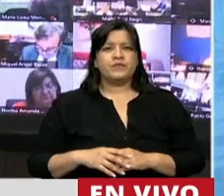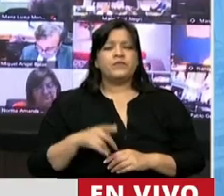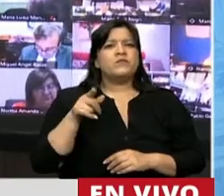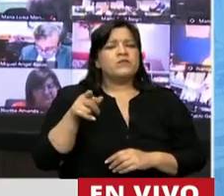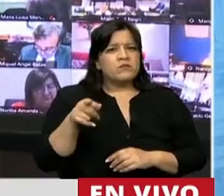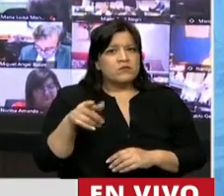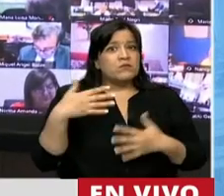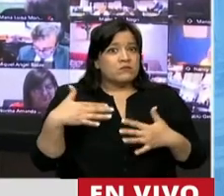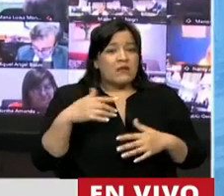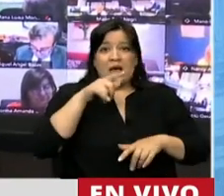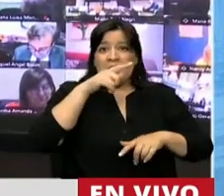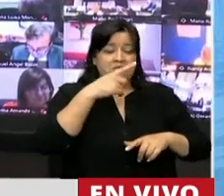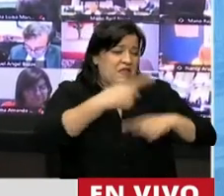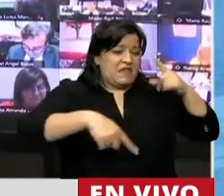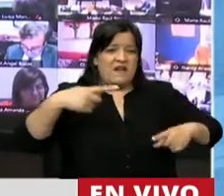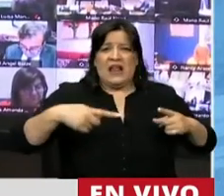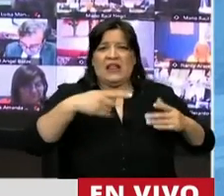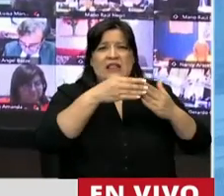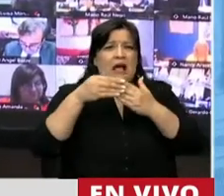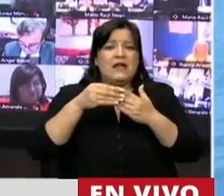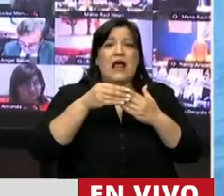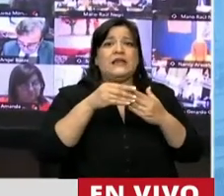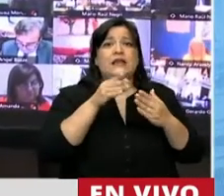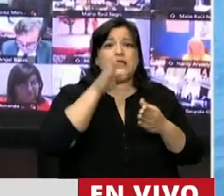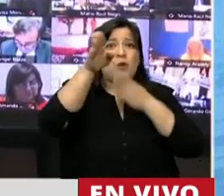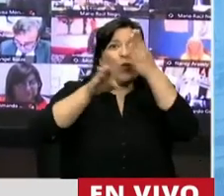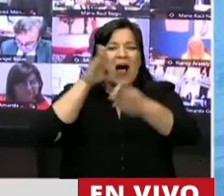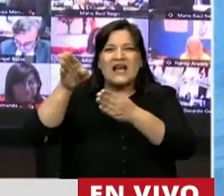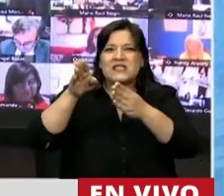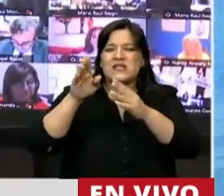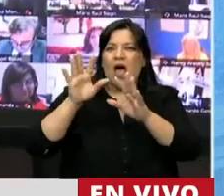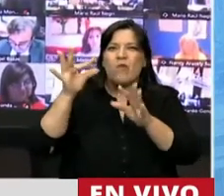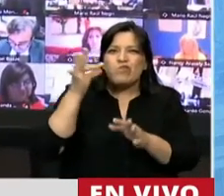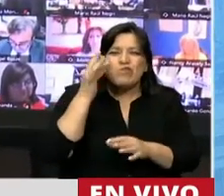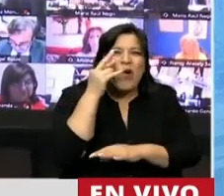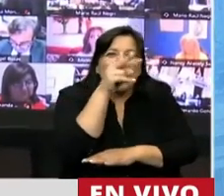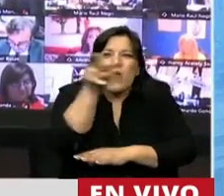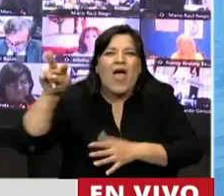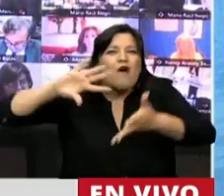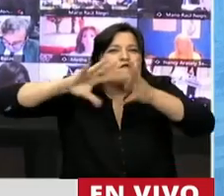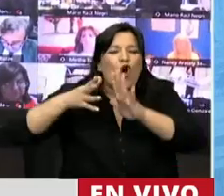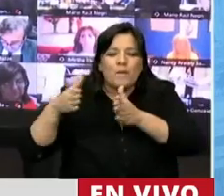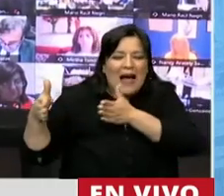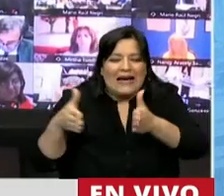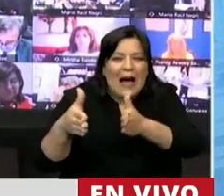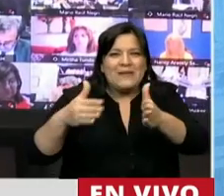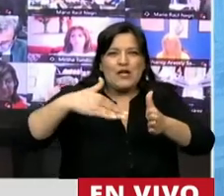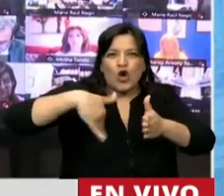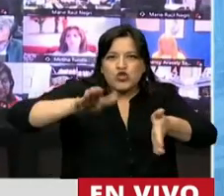representantes de distintos gabinetes, de acá para el futuro, y vean esa realidad, la palpen, conozcan la forma de llegar a los caminos,